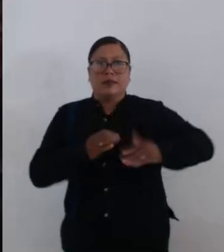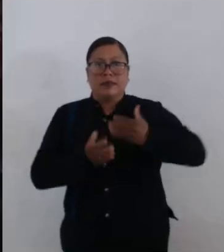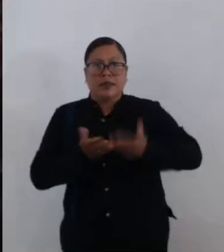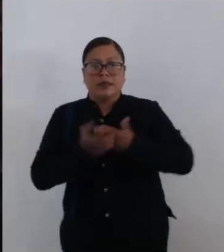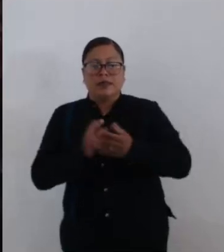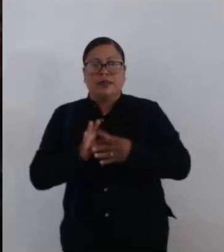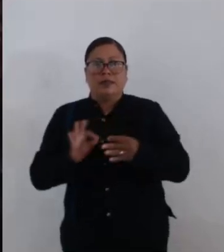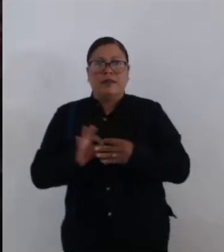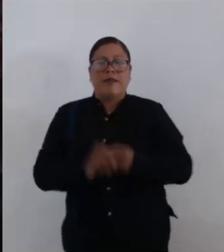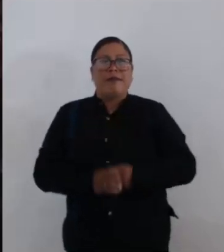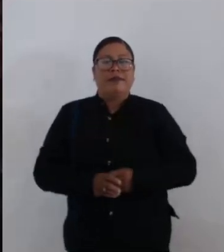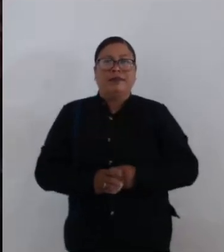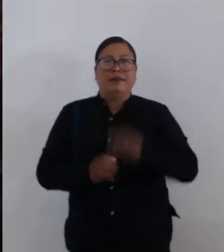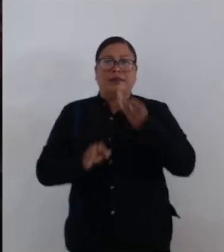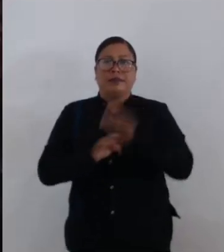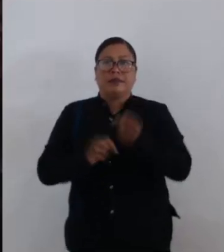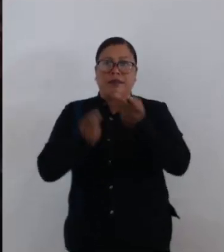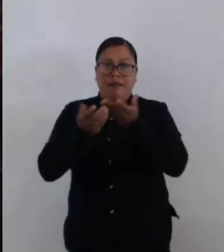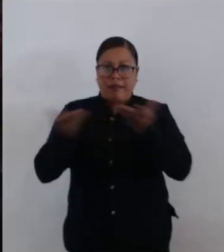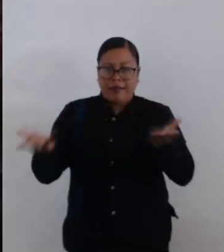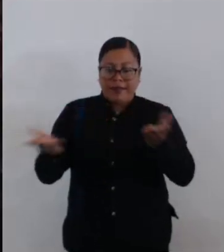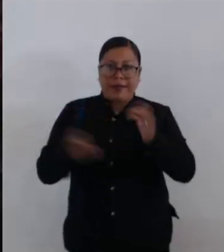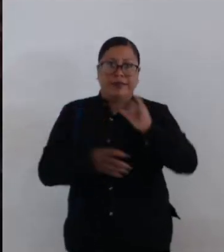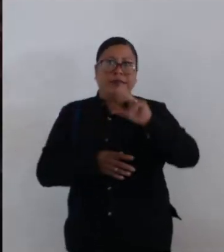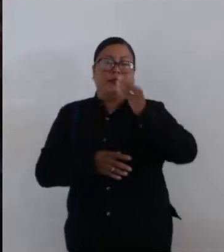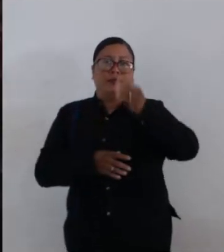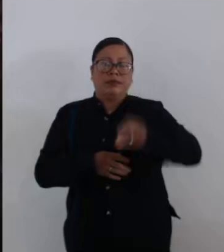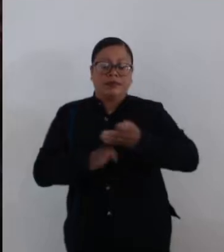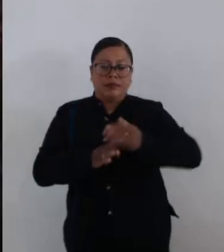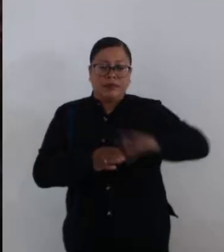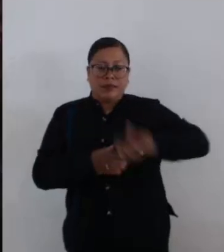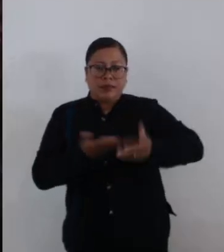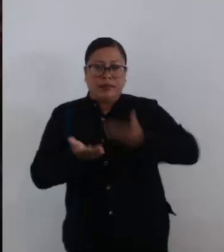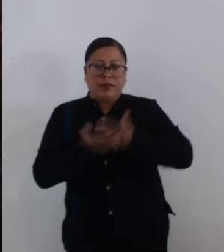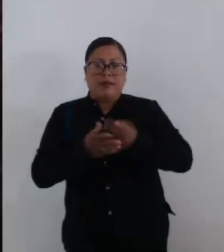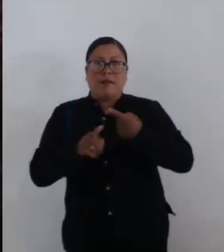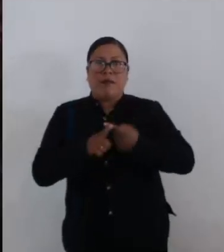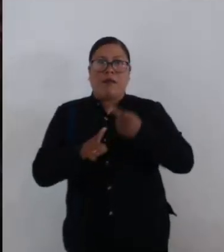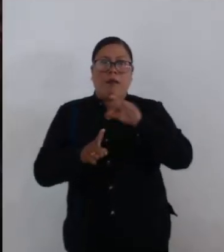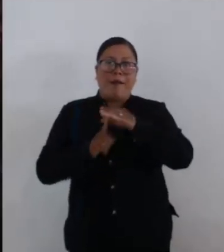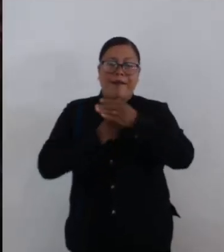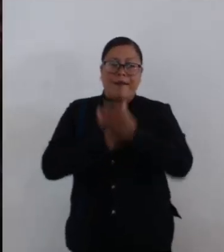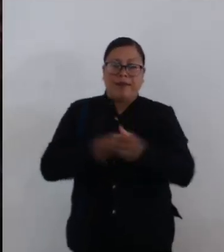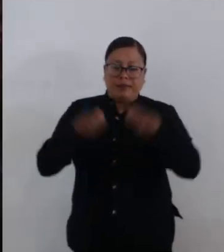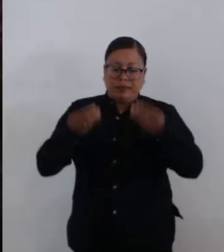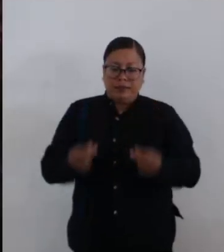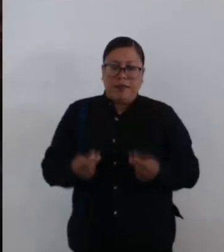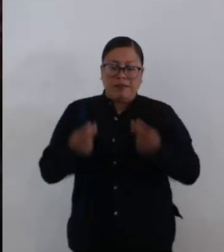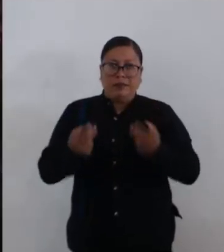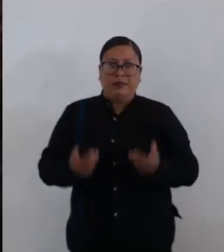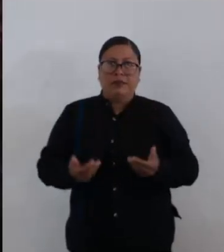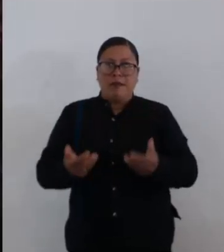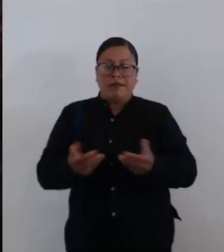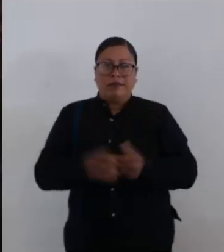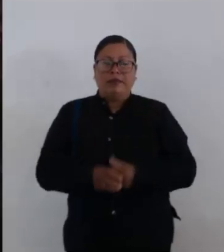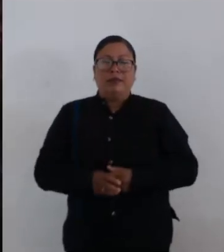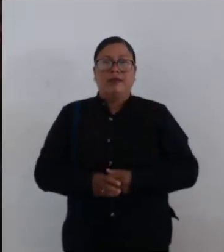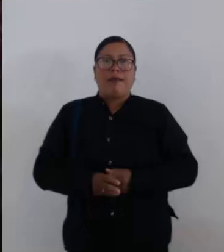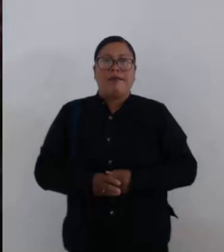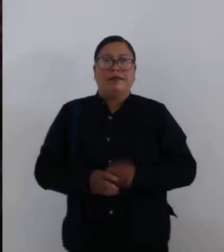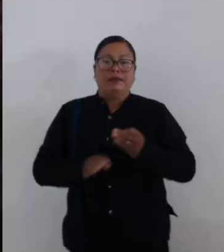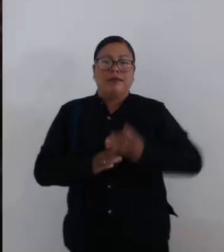Con su permiso, en votación económica, se pregunta si es de aprobarse el dictamen emitido por la Comisión de Mercados y Comercio en Vía Pública,